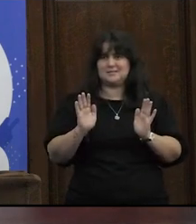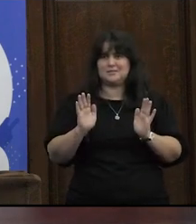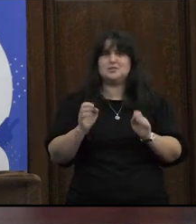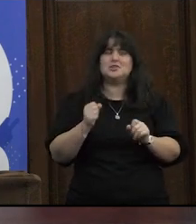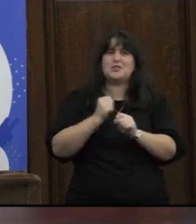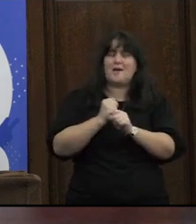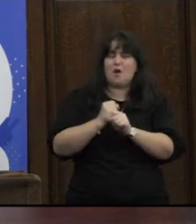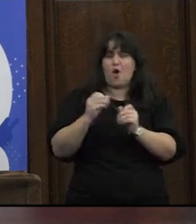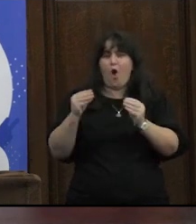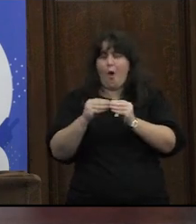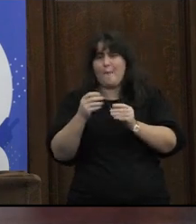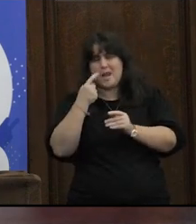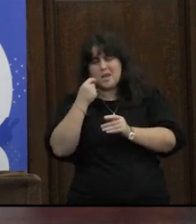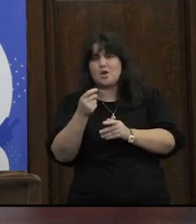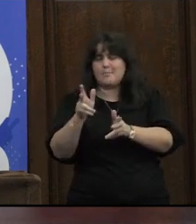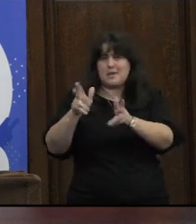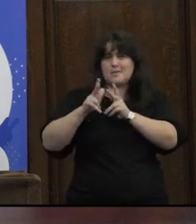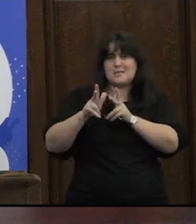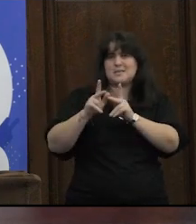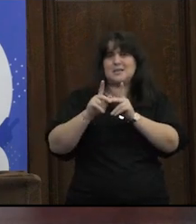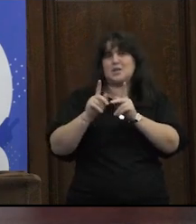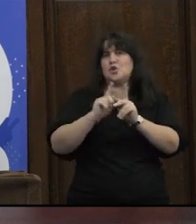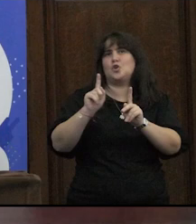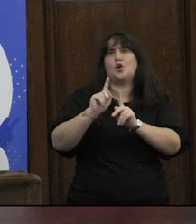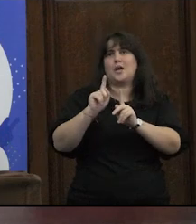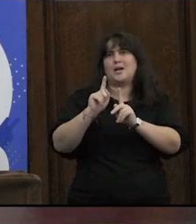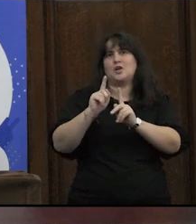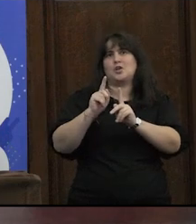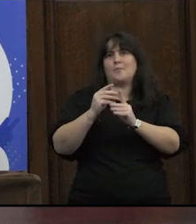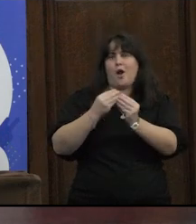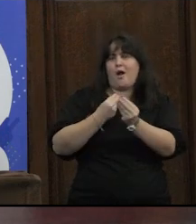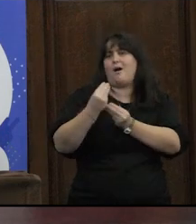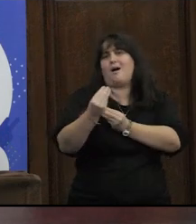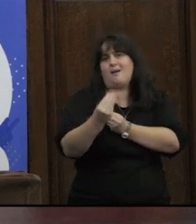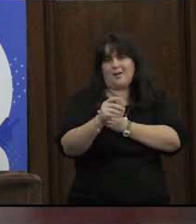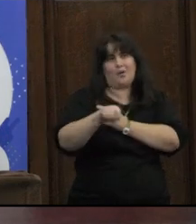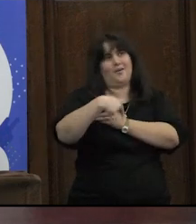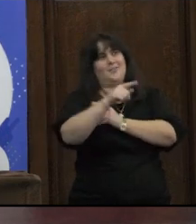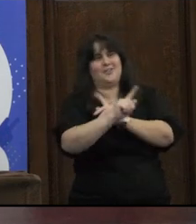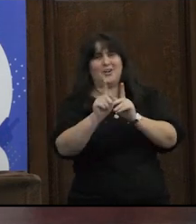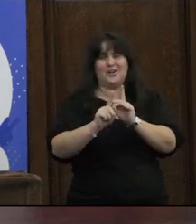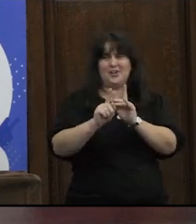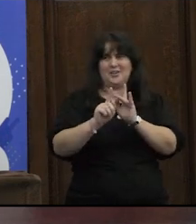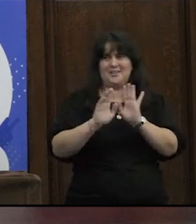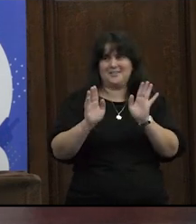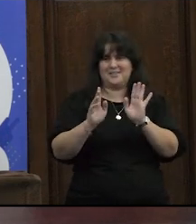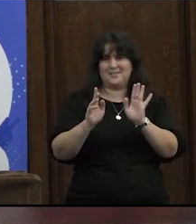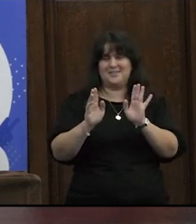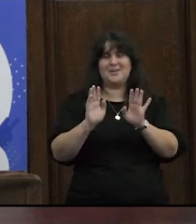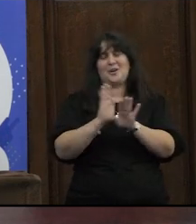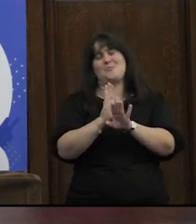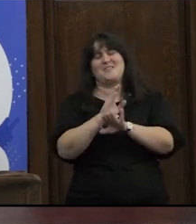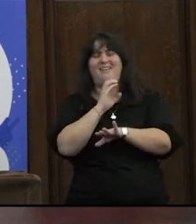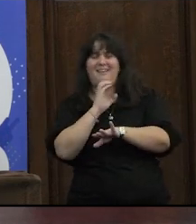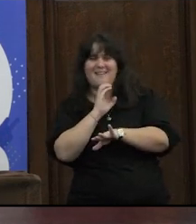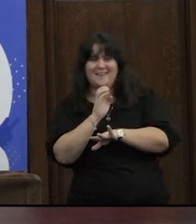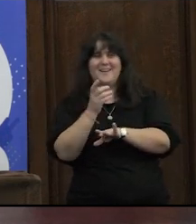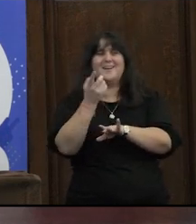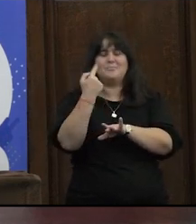yo trabajo con un compañero que me dice tampoco es cuestión de reemplazar un catecismo por otro me dicen chiste ¿no?